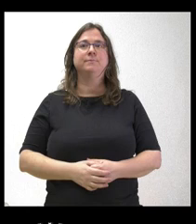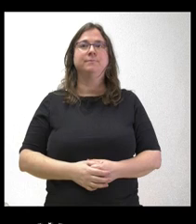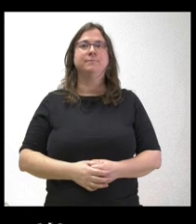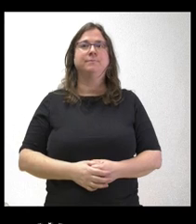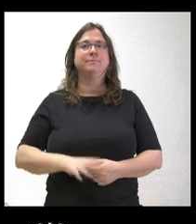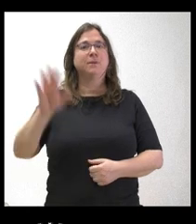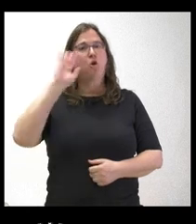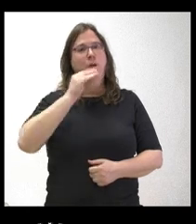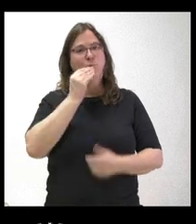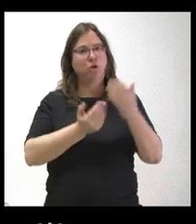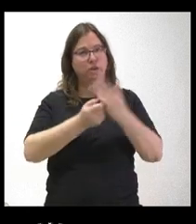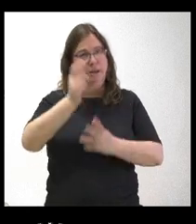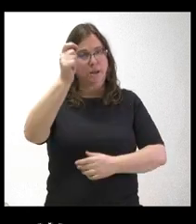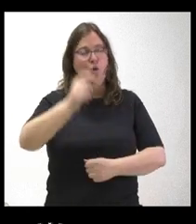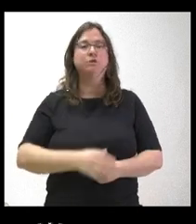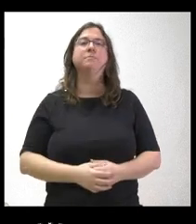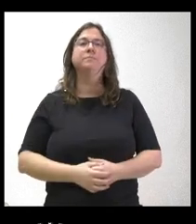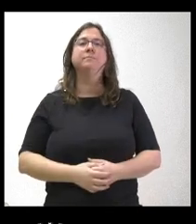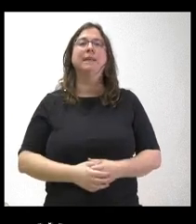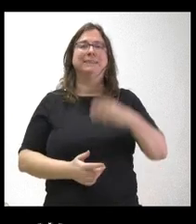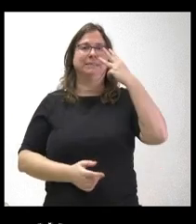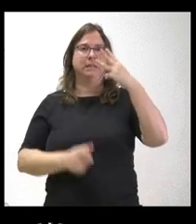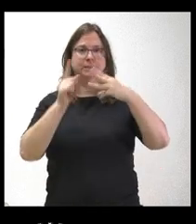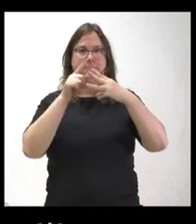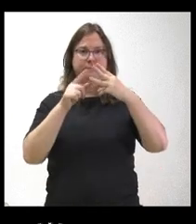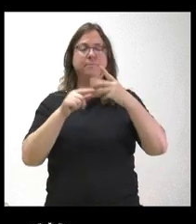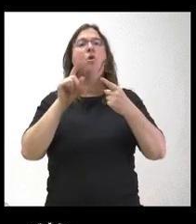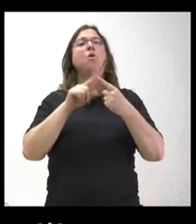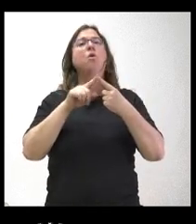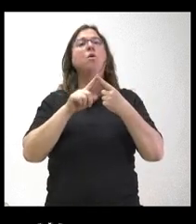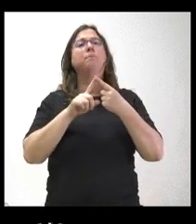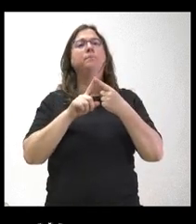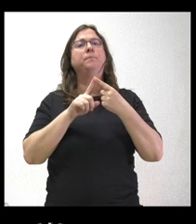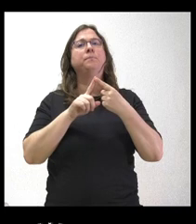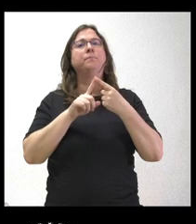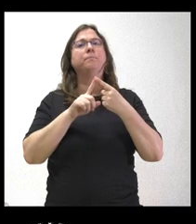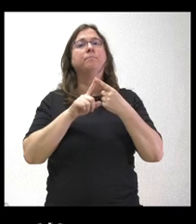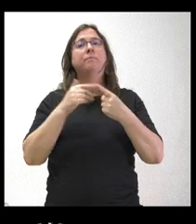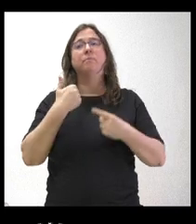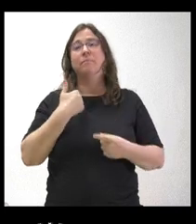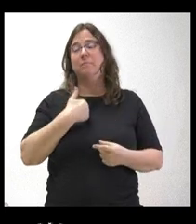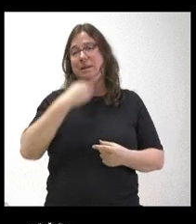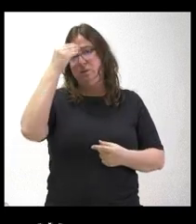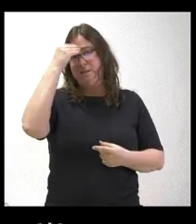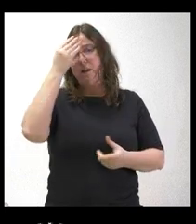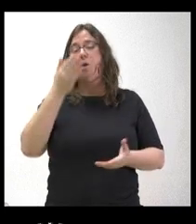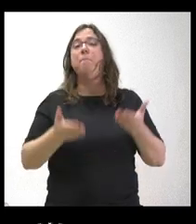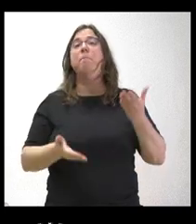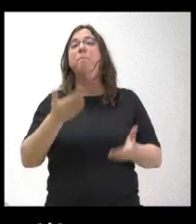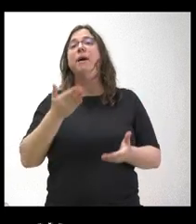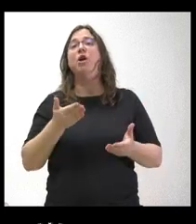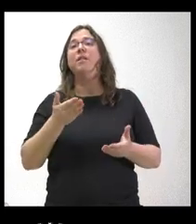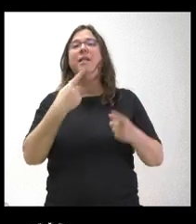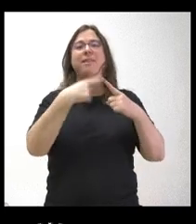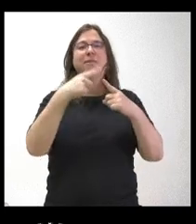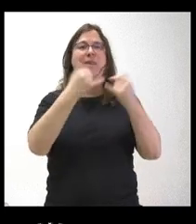Hola, buenos días, saludos. Tres cuestiones planteaba hoy. Por un lado, dando por hecho que la valoración de las diferentes